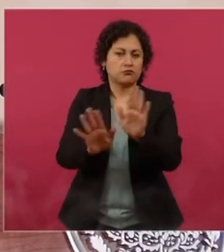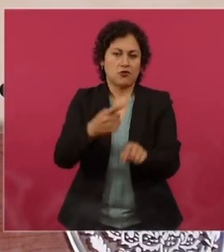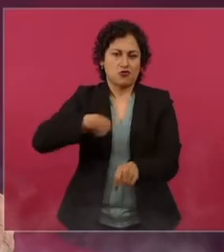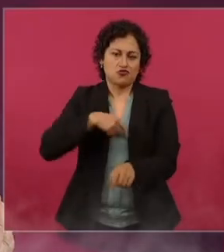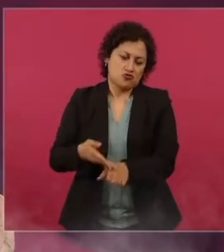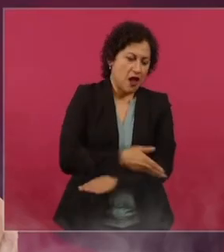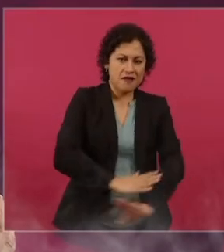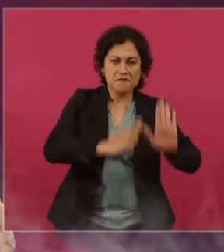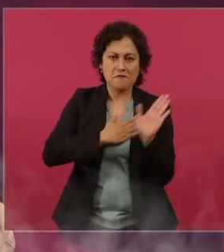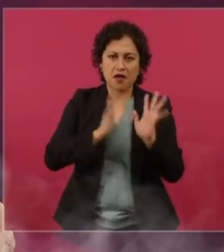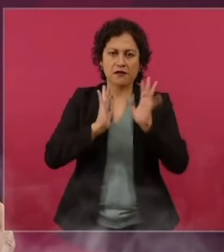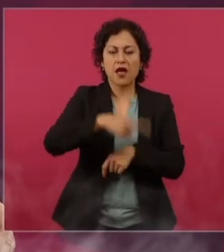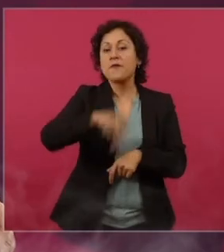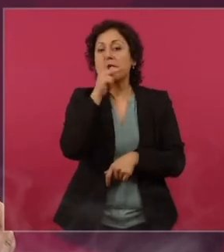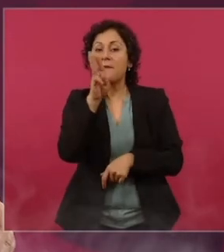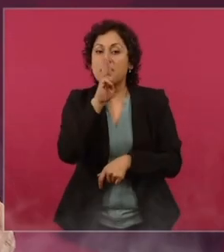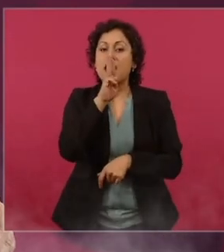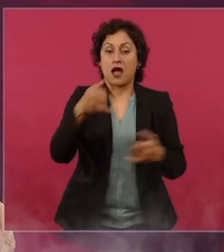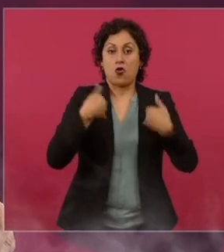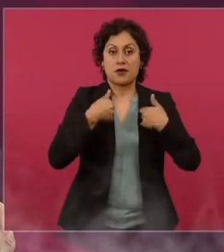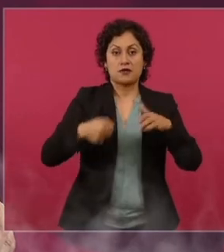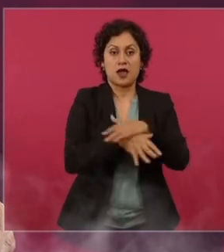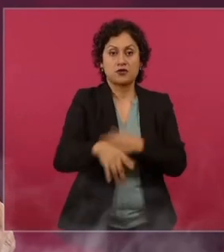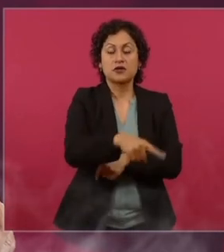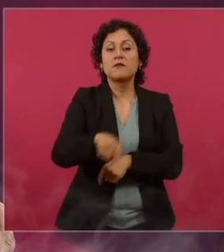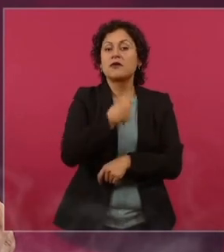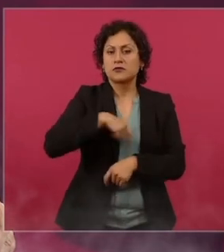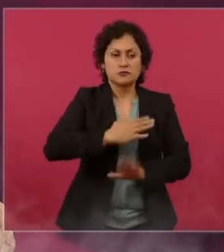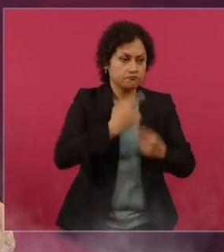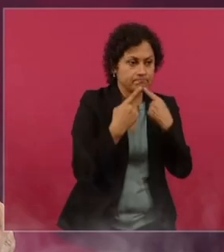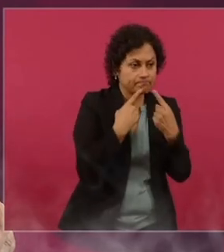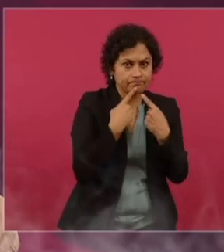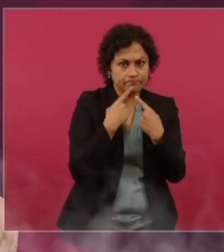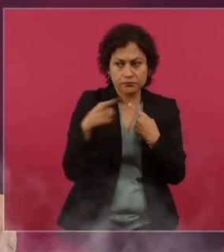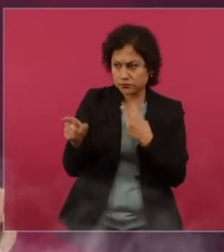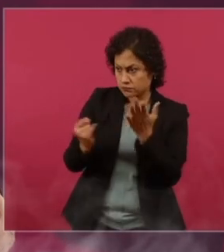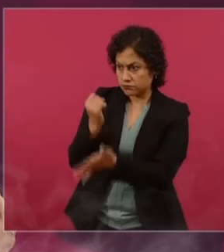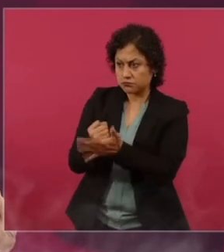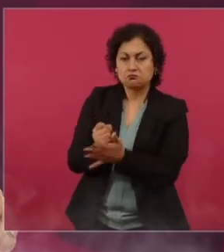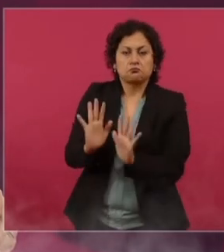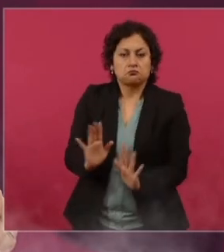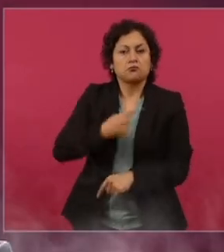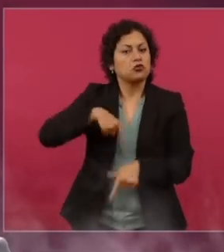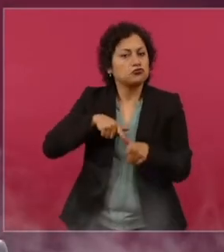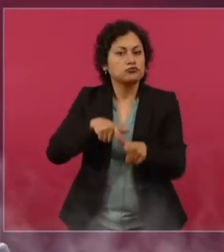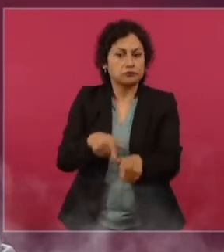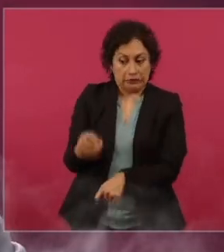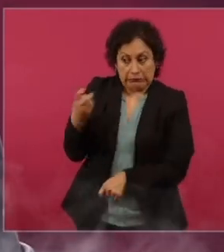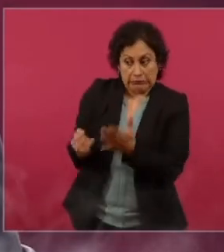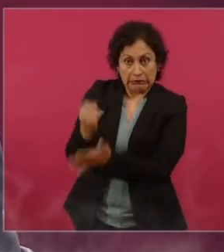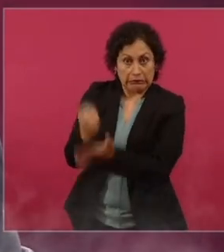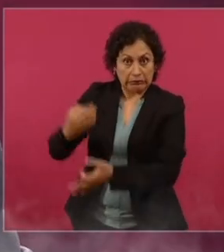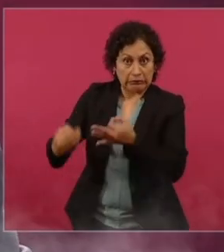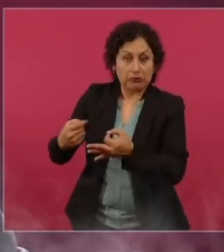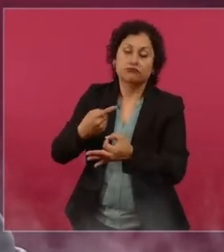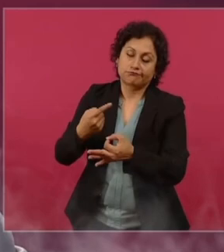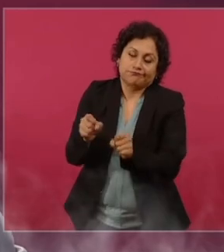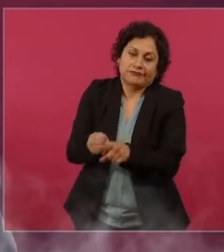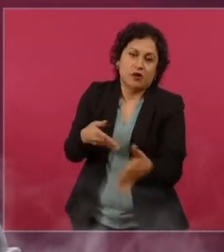con los padres, con las madres de los jóvenes desaparecidos y estamos enfrentando muchos obstáculos, como en todo,